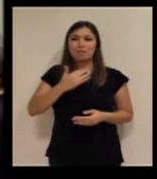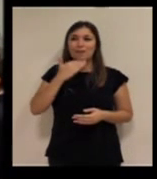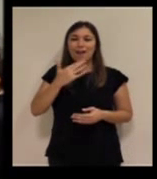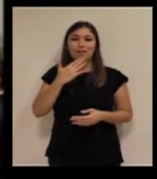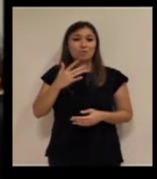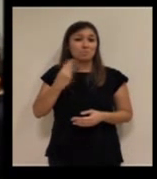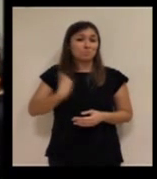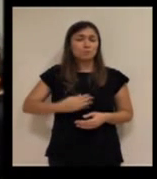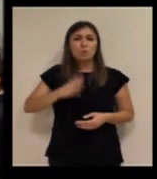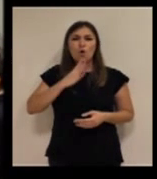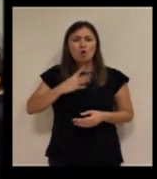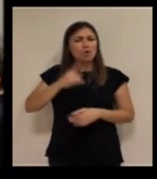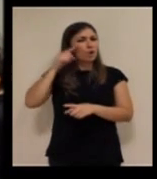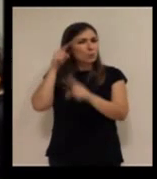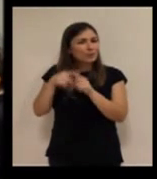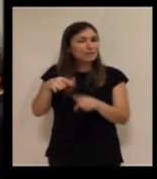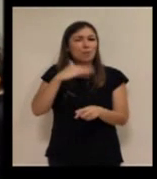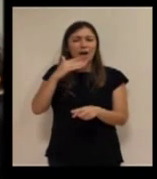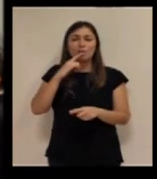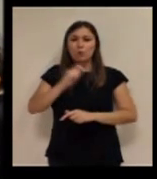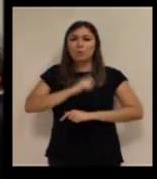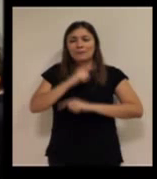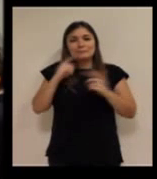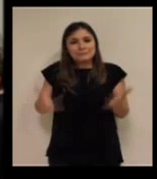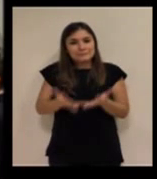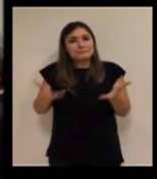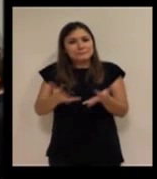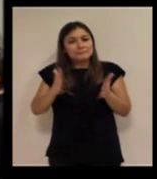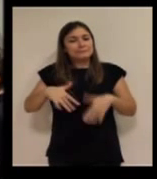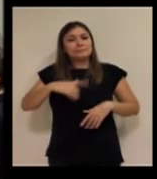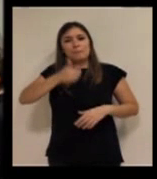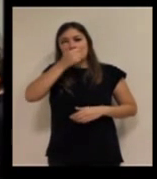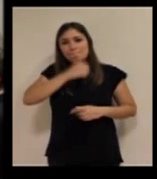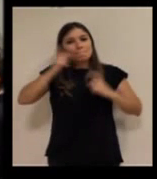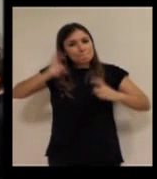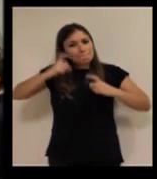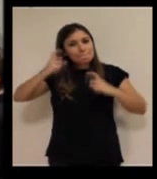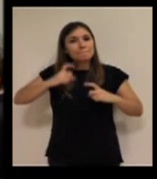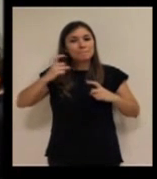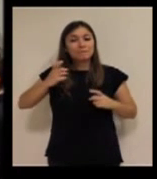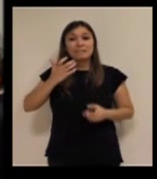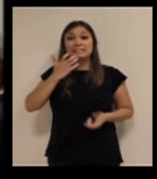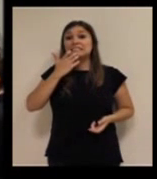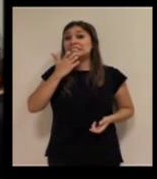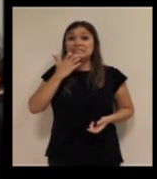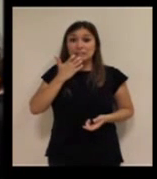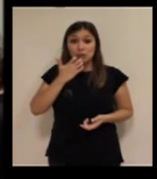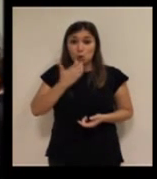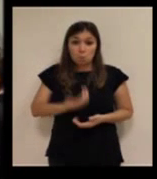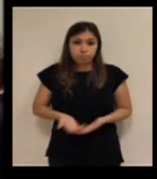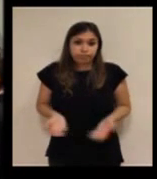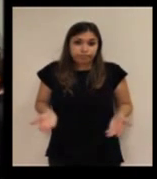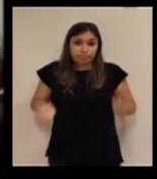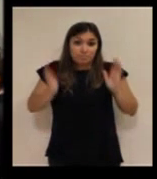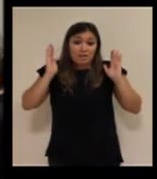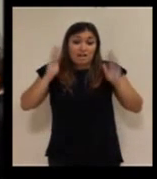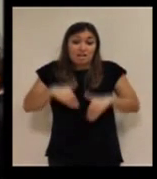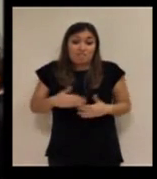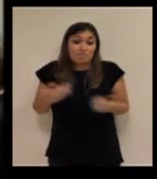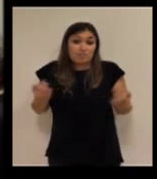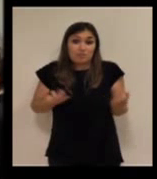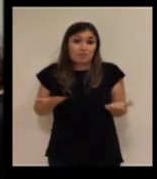una motivación, un algo detrás que les anima a poner de su parte, o bueno, al final,